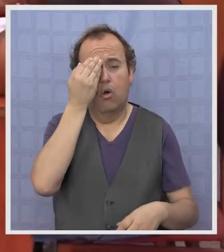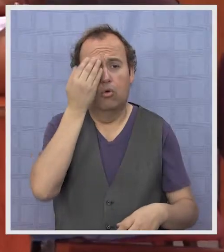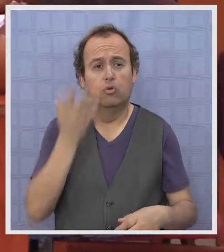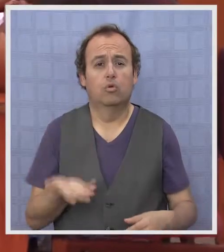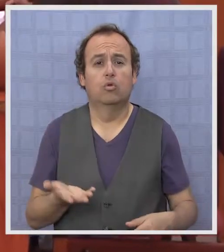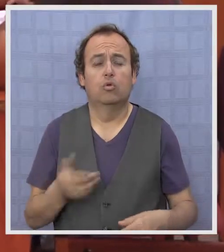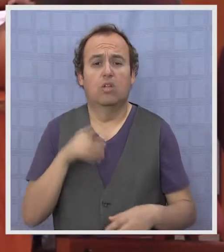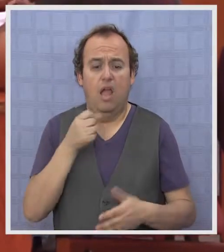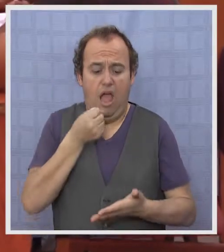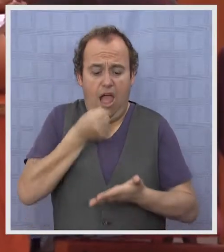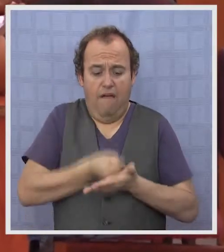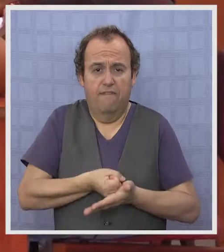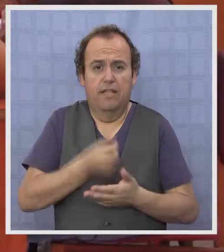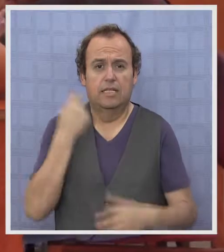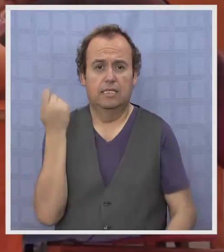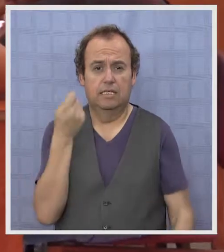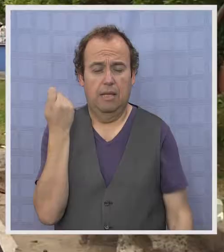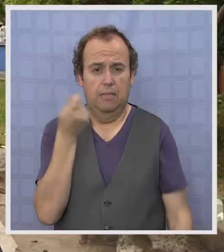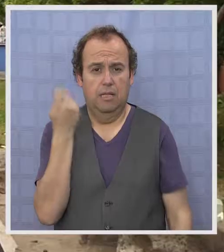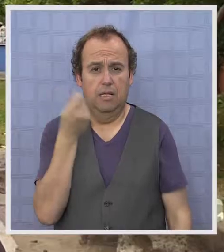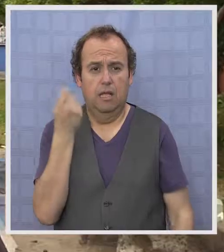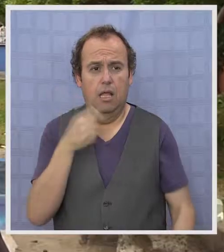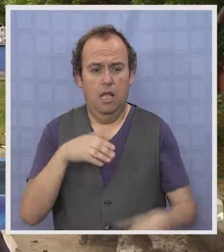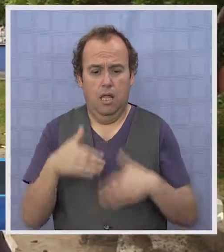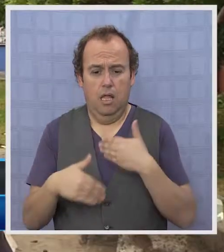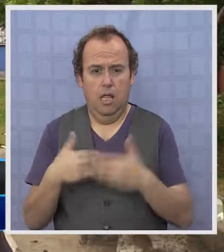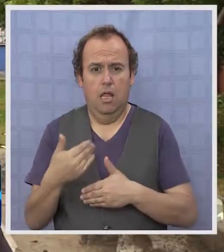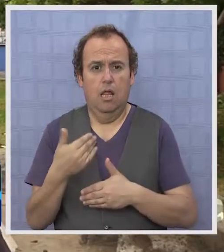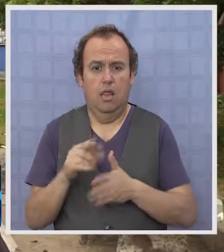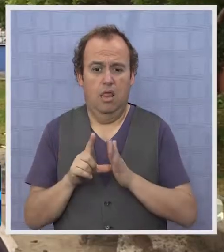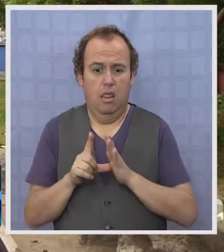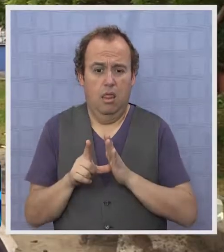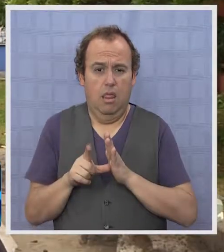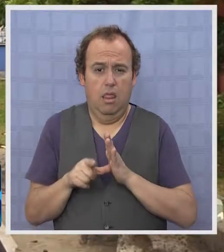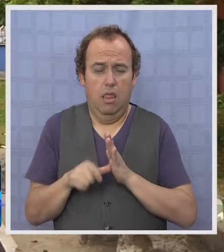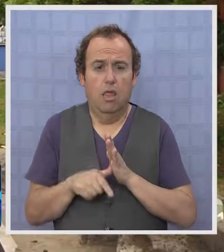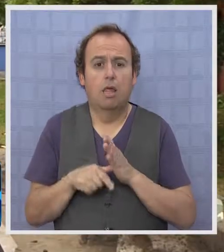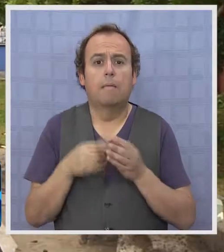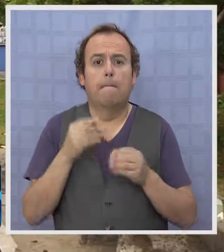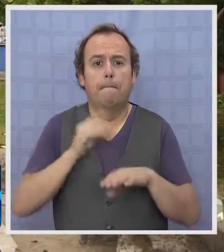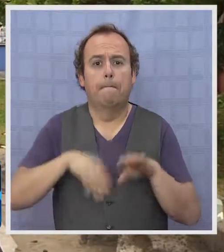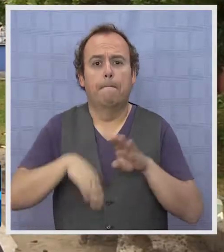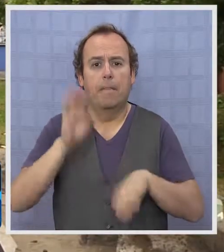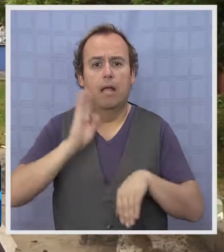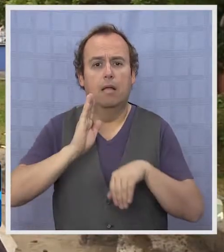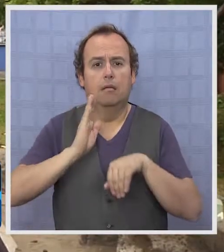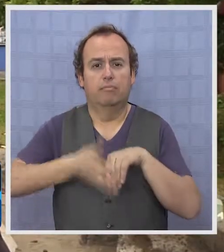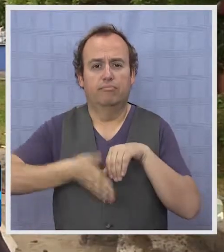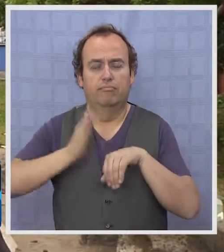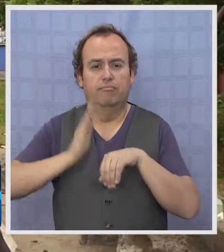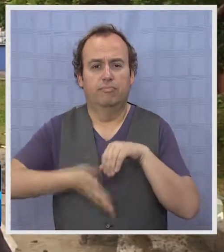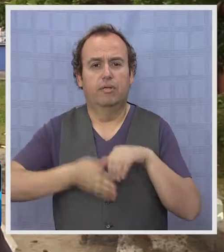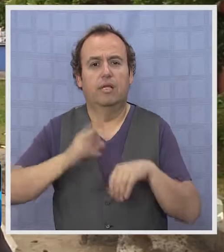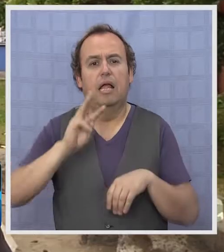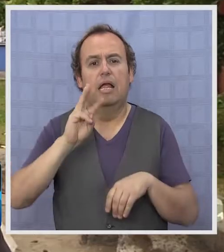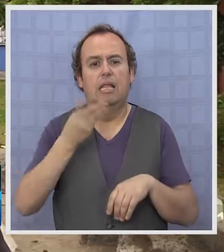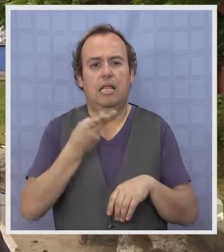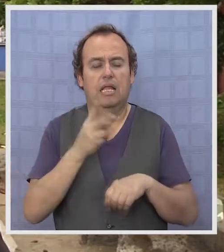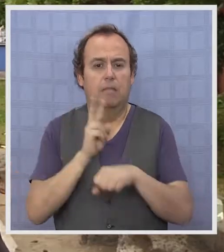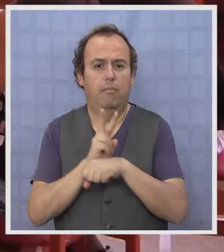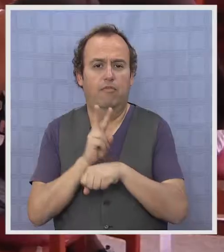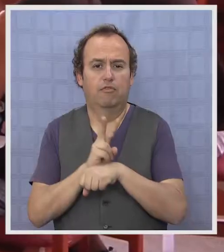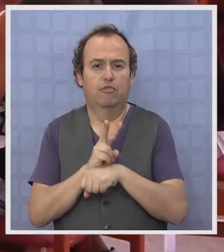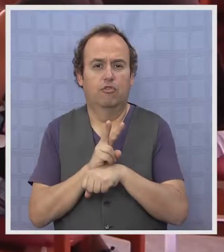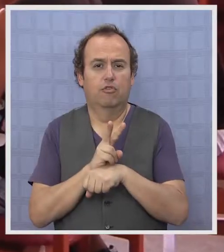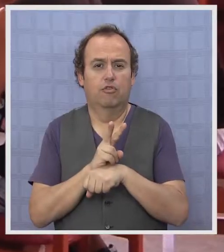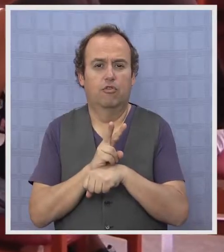que a fines de septiembre ya, porque este proceso lo han venido atrasando, van a desvincular a 30 académicos